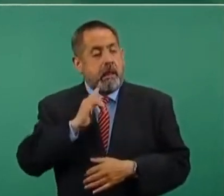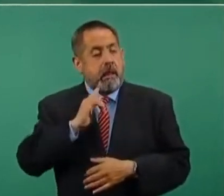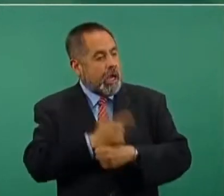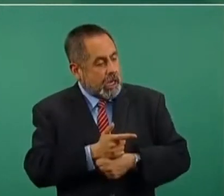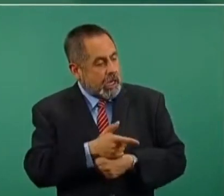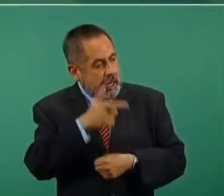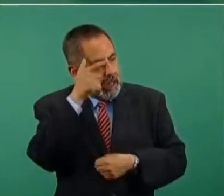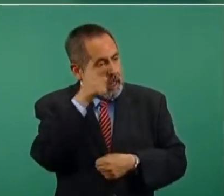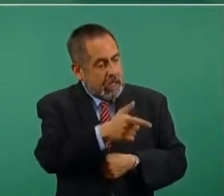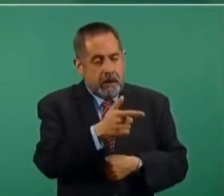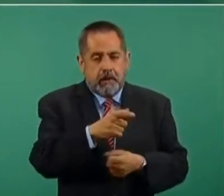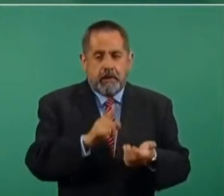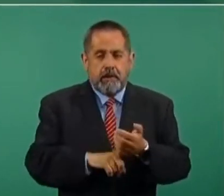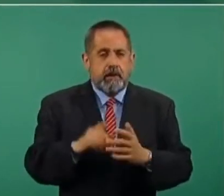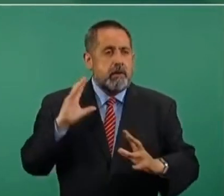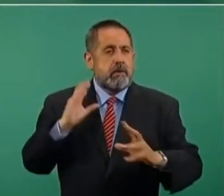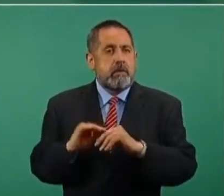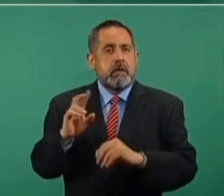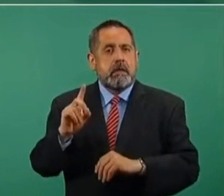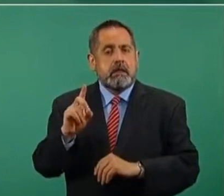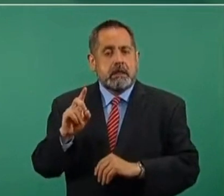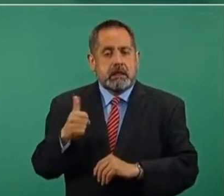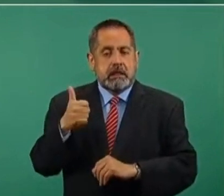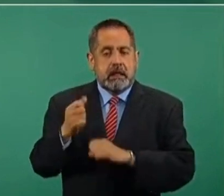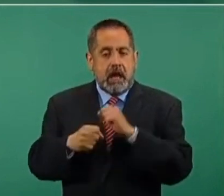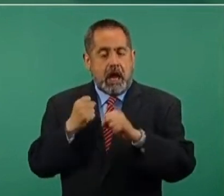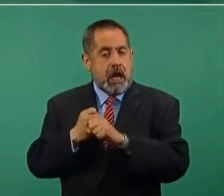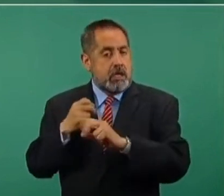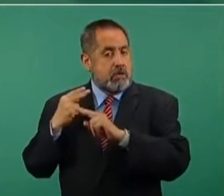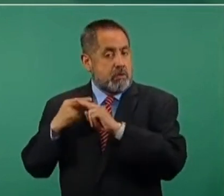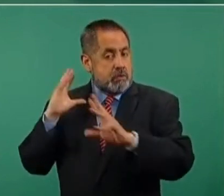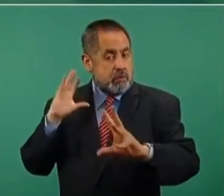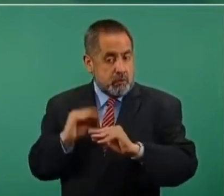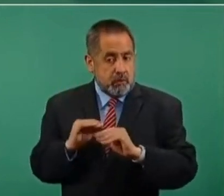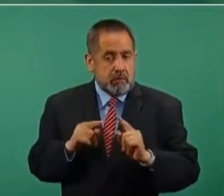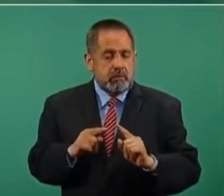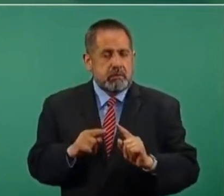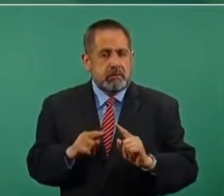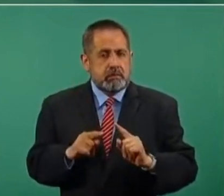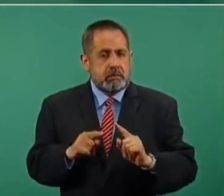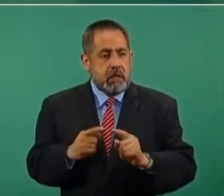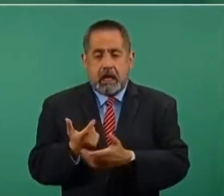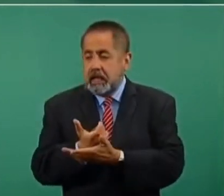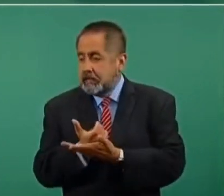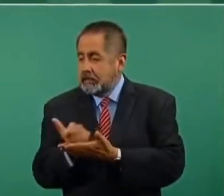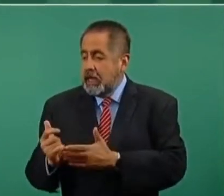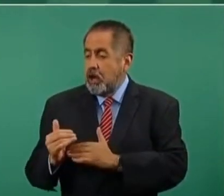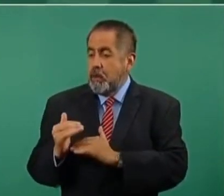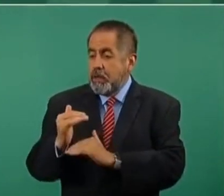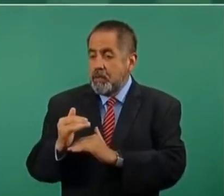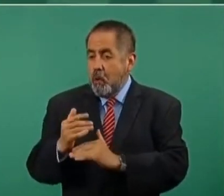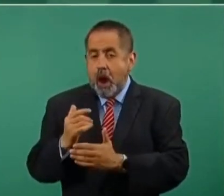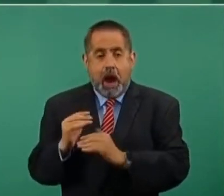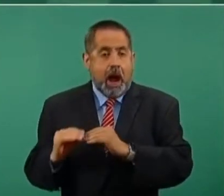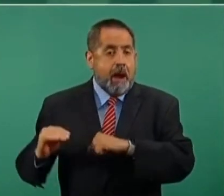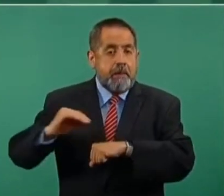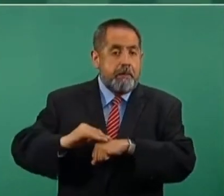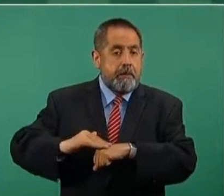en 36 años no aumentó el salario mínimo, al contrario,